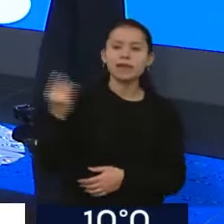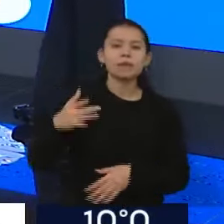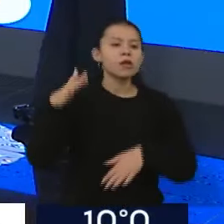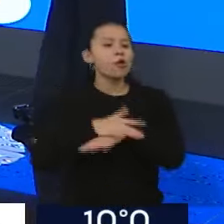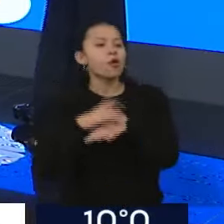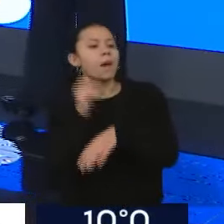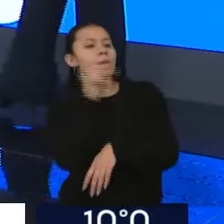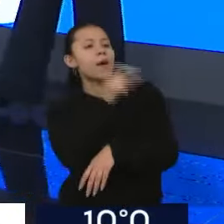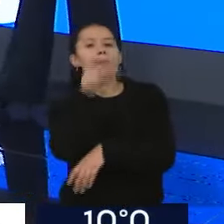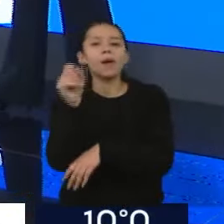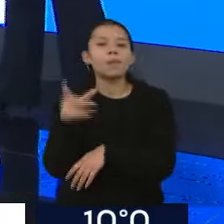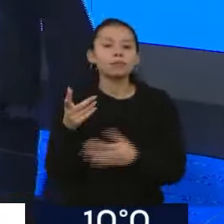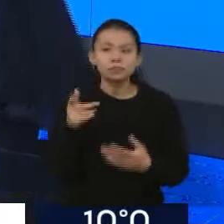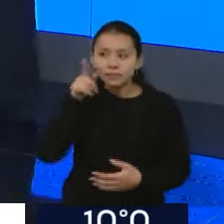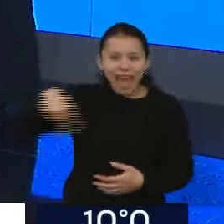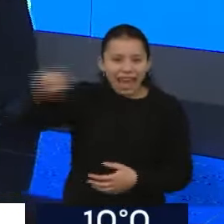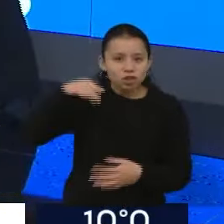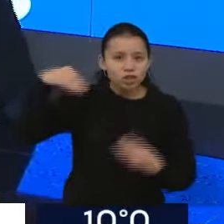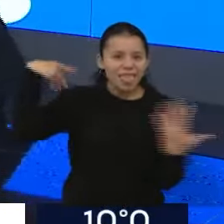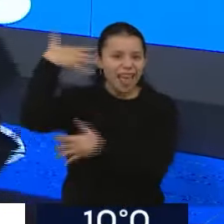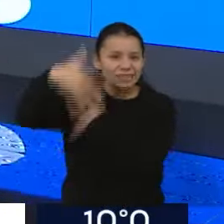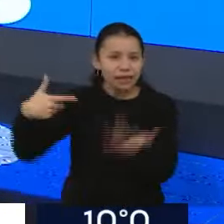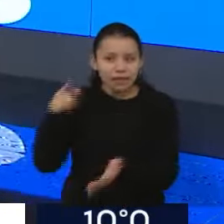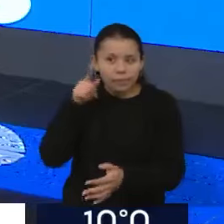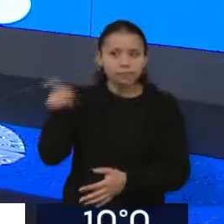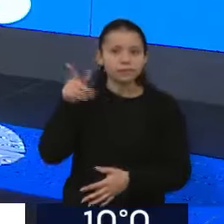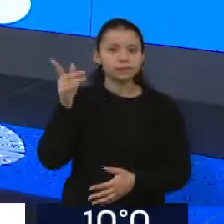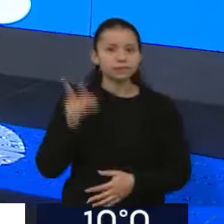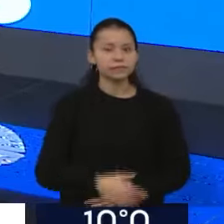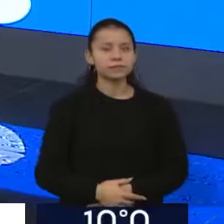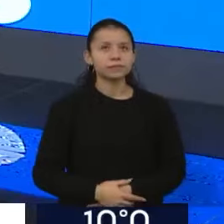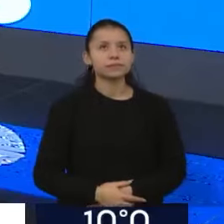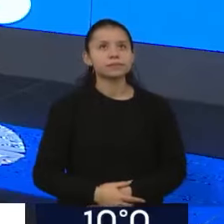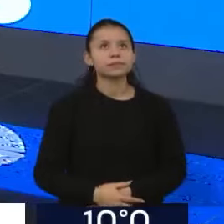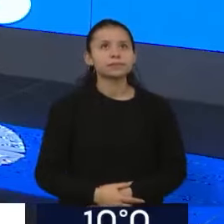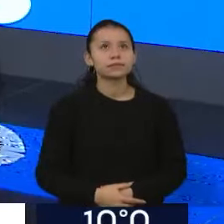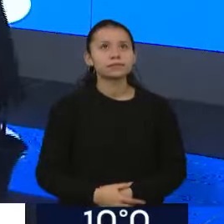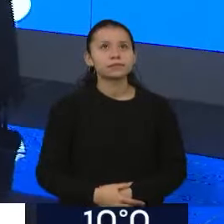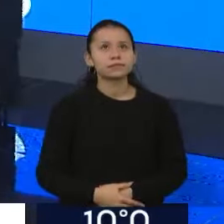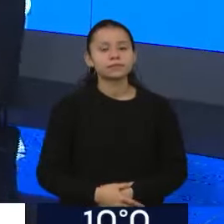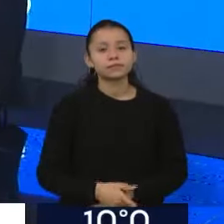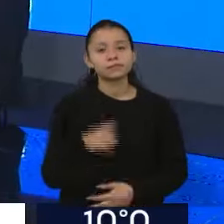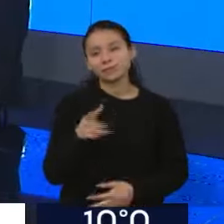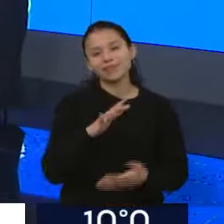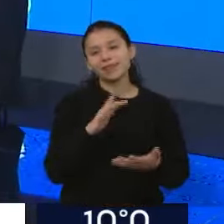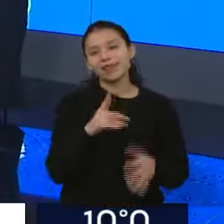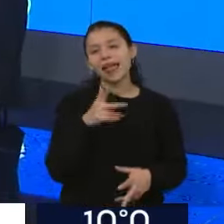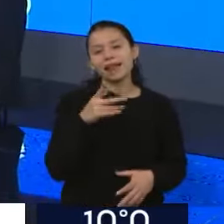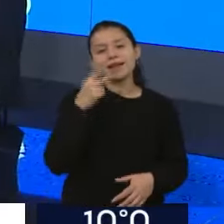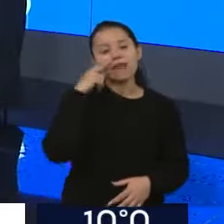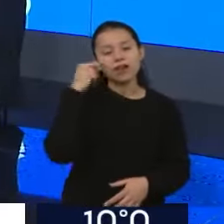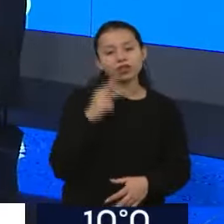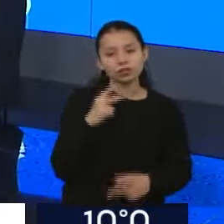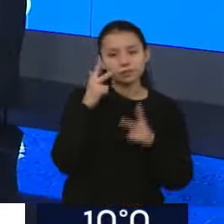revela el desastre que han causado. allí enumera... Bueno, la palabra esta, déjame decir, háganse cargo del típico de Fernández diciendo que